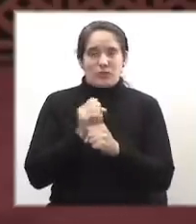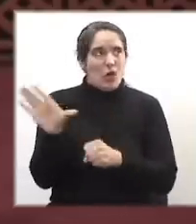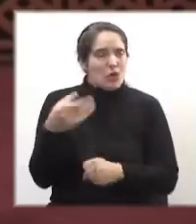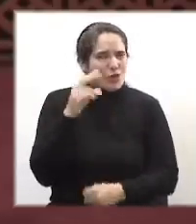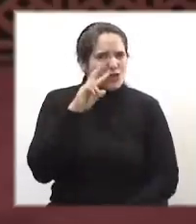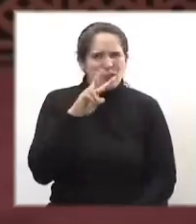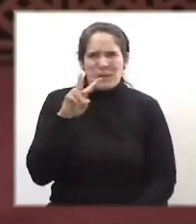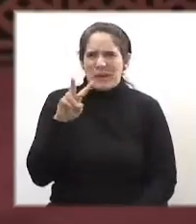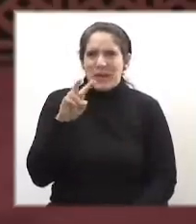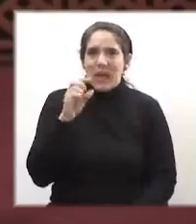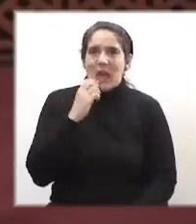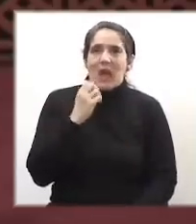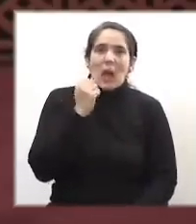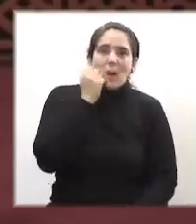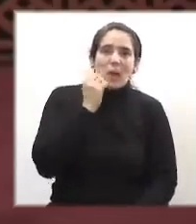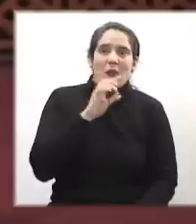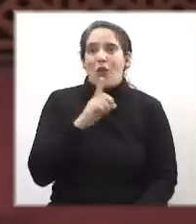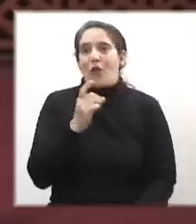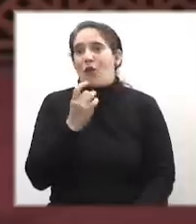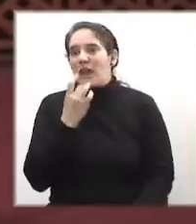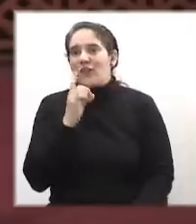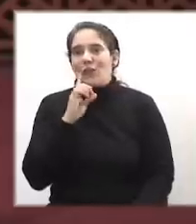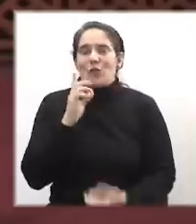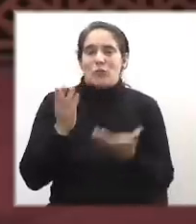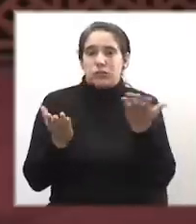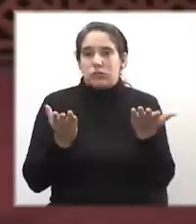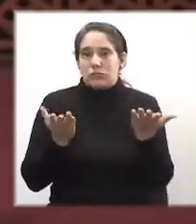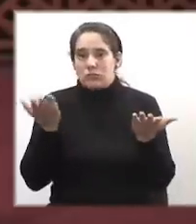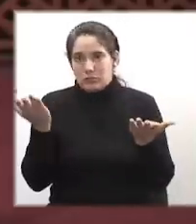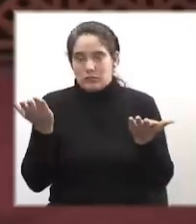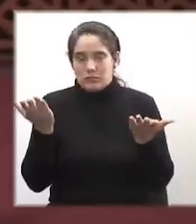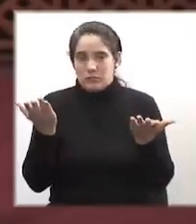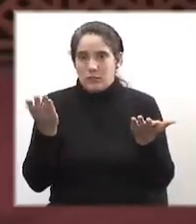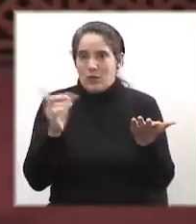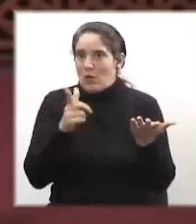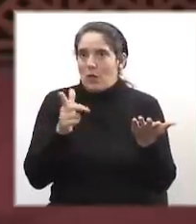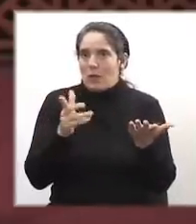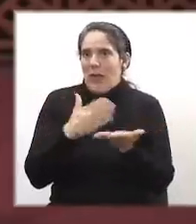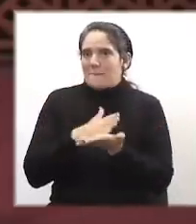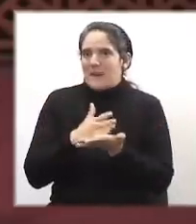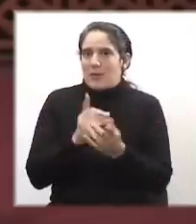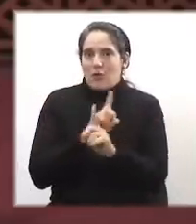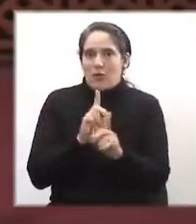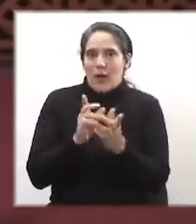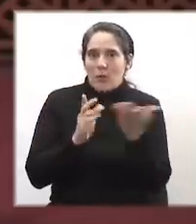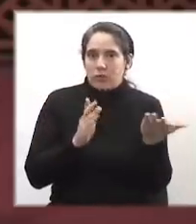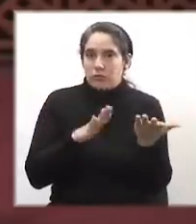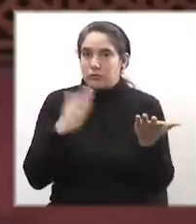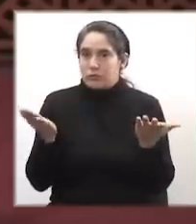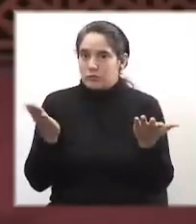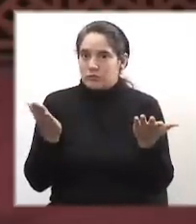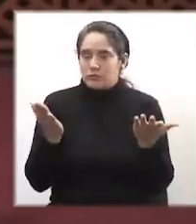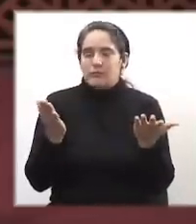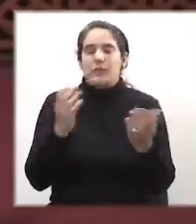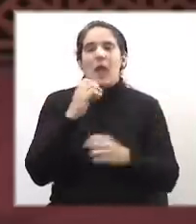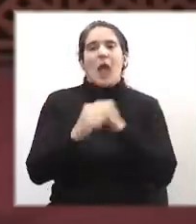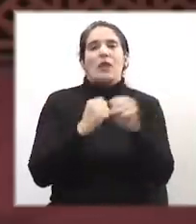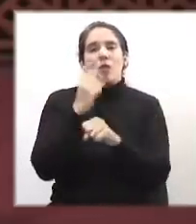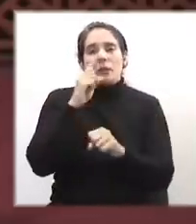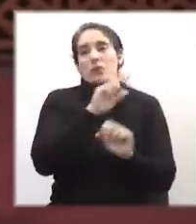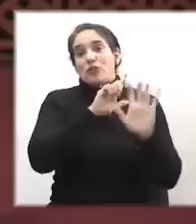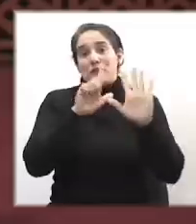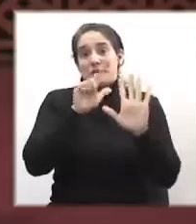veía en blanco y negro, no había lugar para los matices de gris. En 1966 se